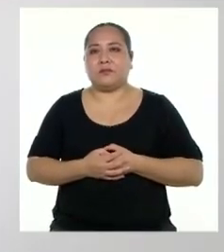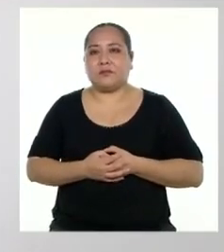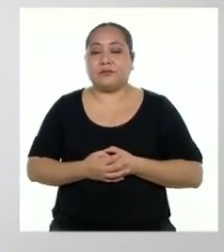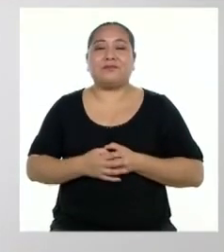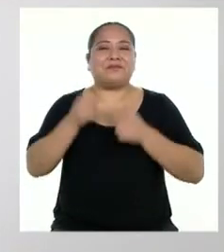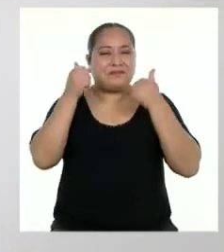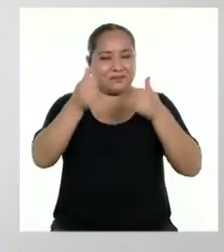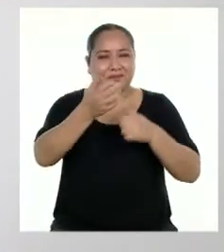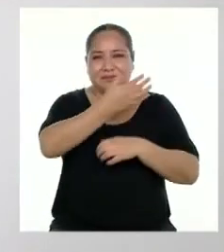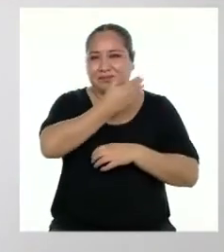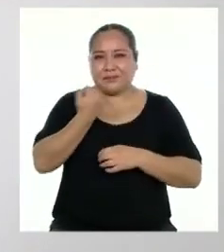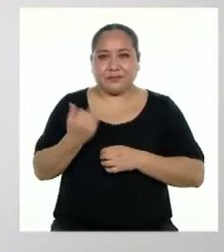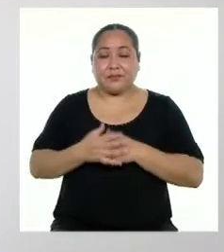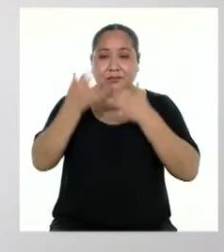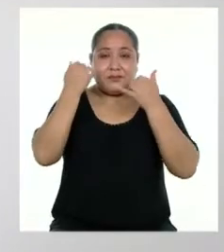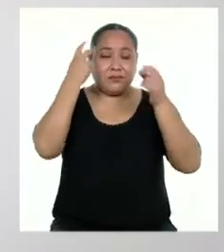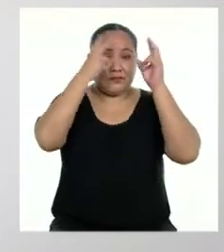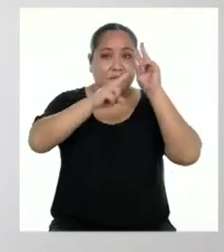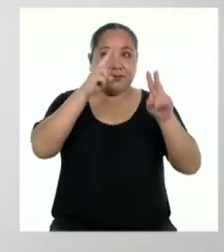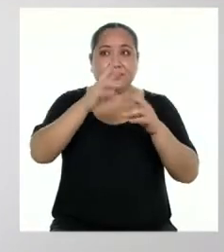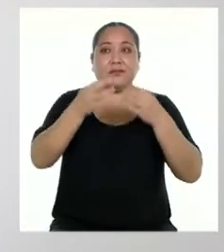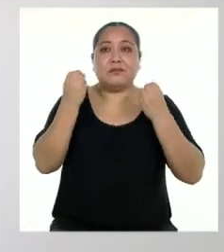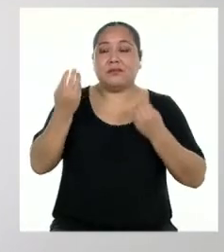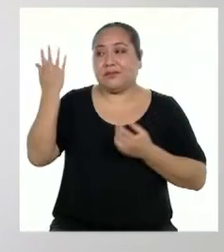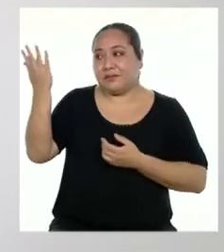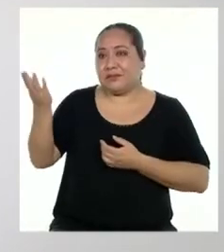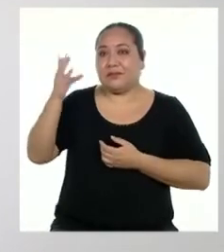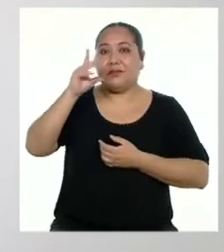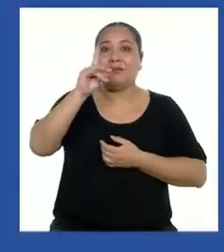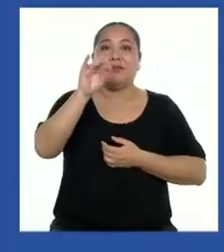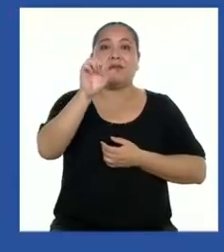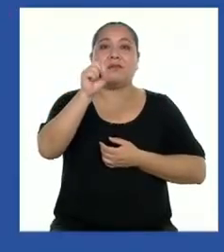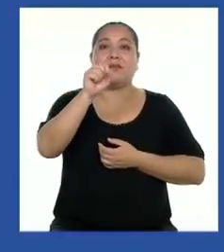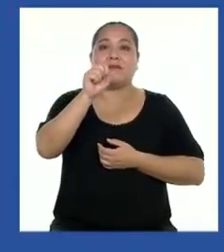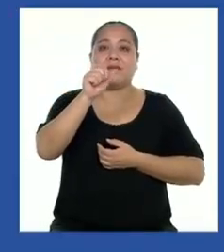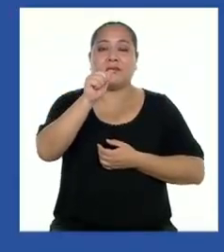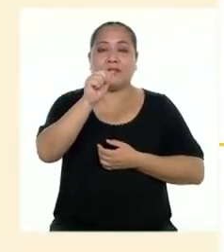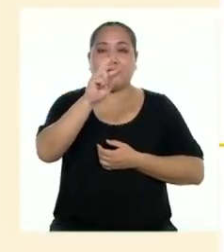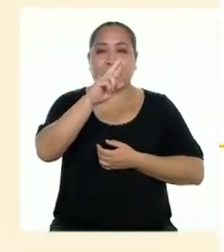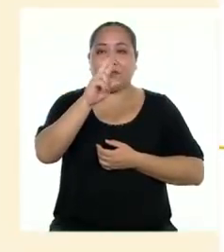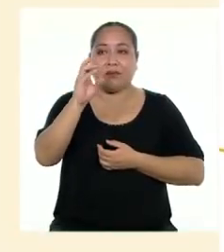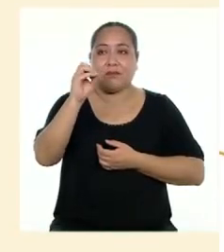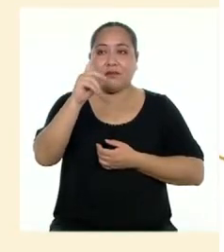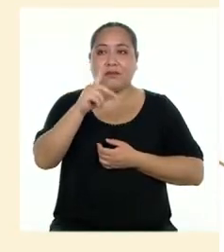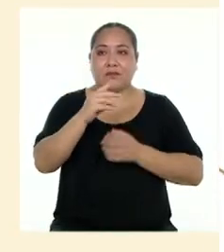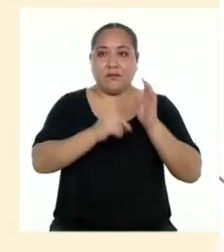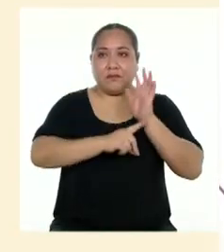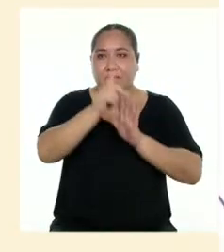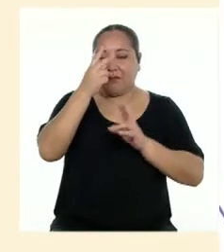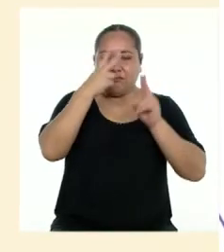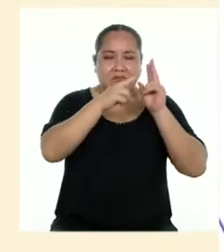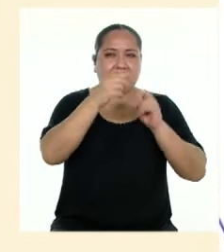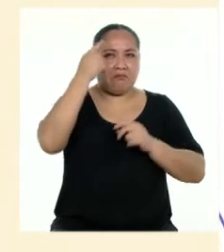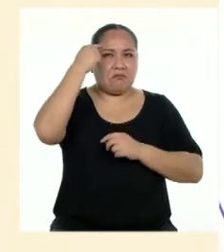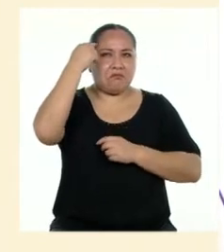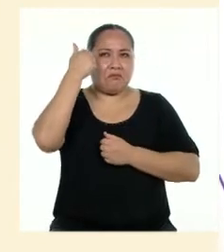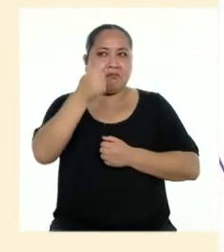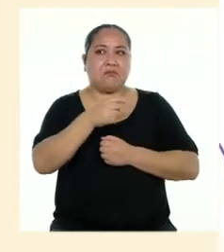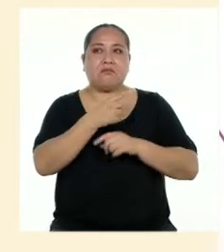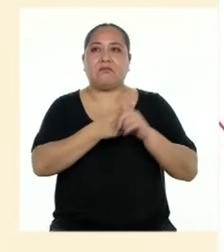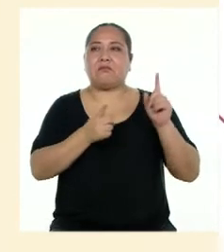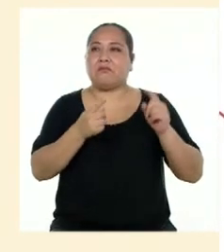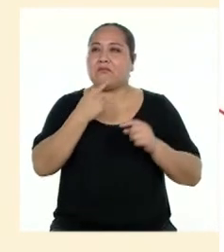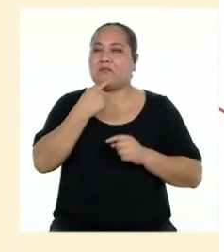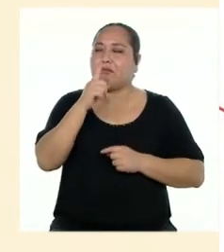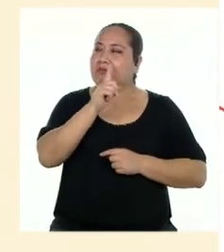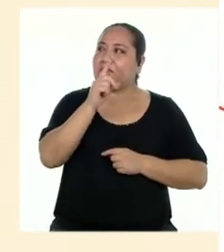Mucho mejor. Ahora veamos cómo le fue en el desarrollo. A ver, yo creo que bien. Sin embargo,